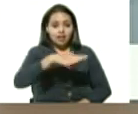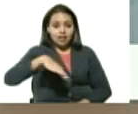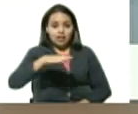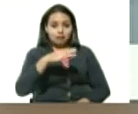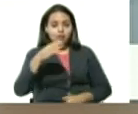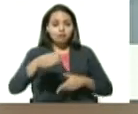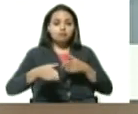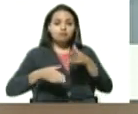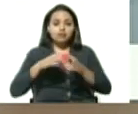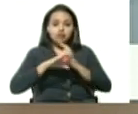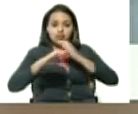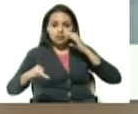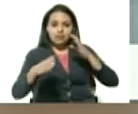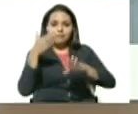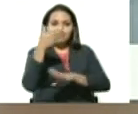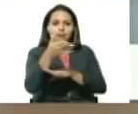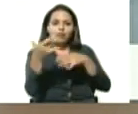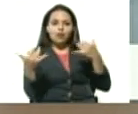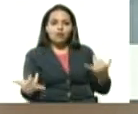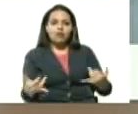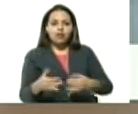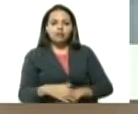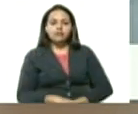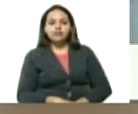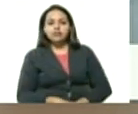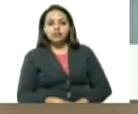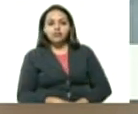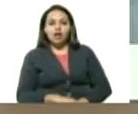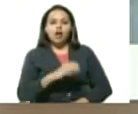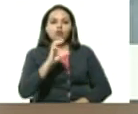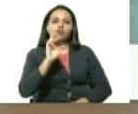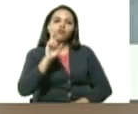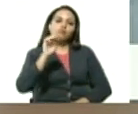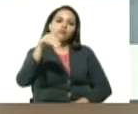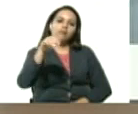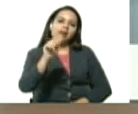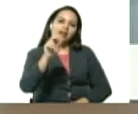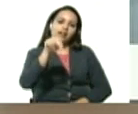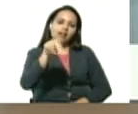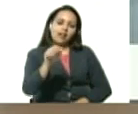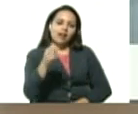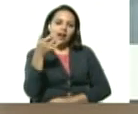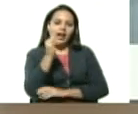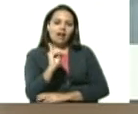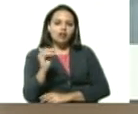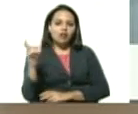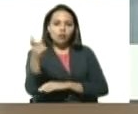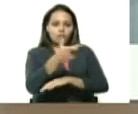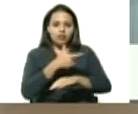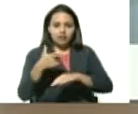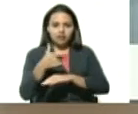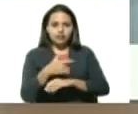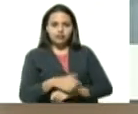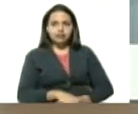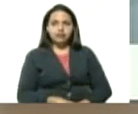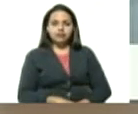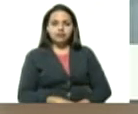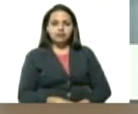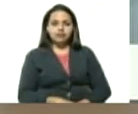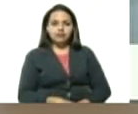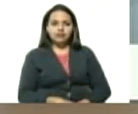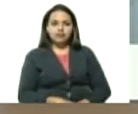vamos directo a Cumaná, allá está el gobernador Edwin Rojas, estamos